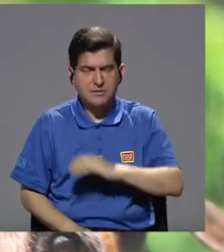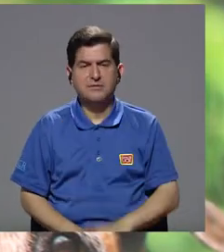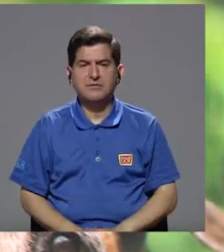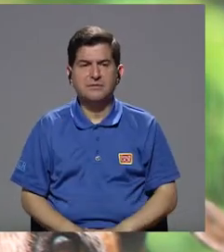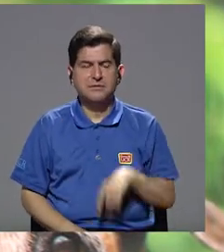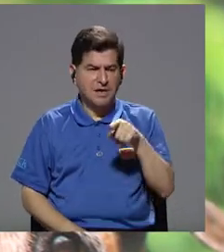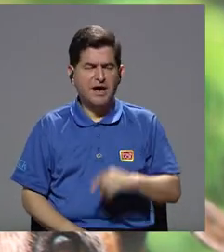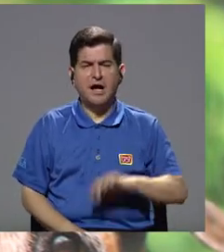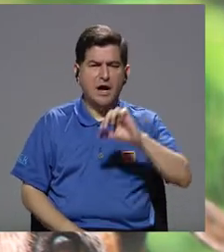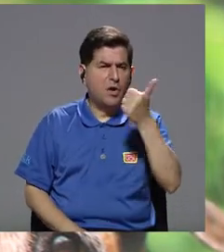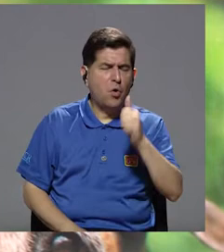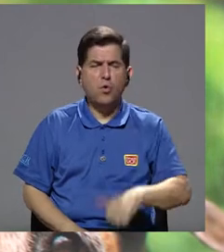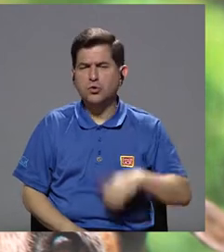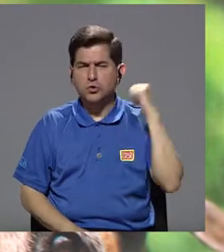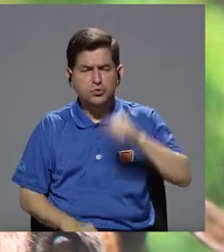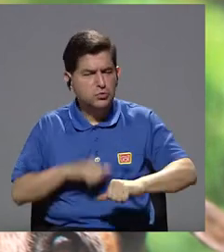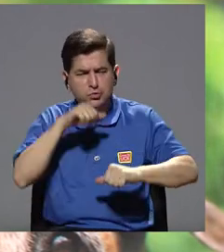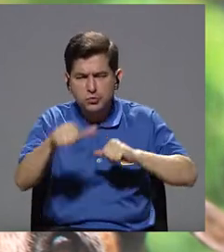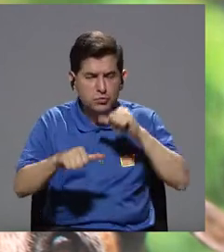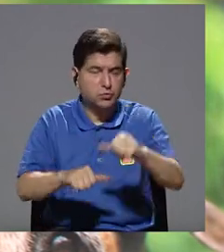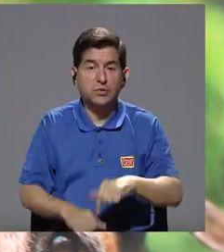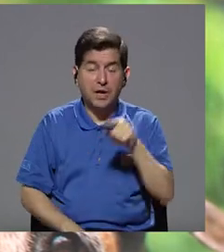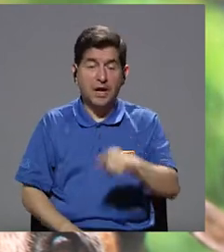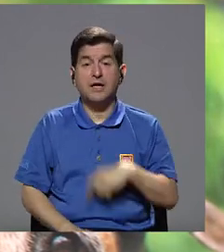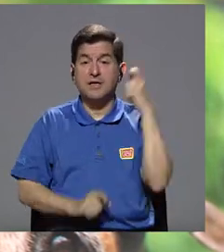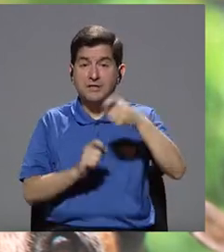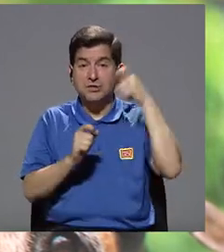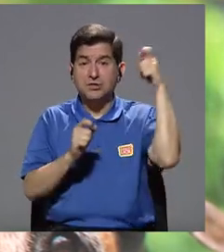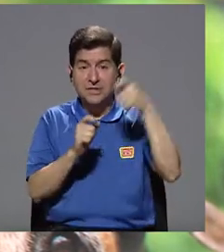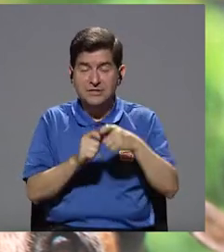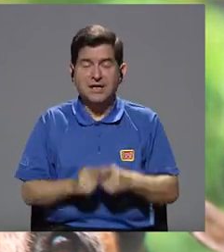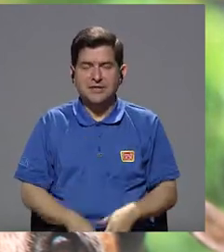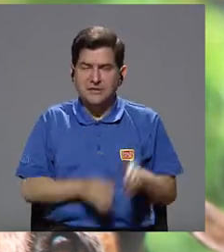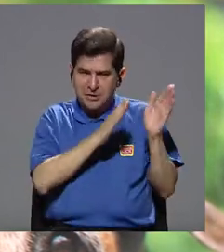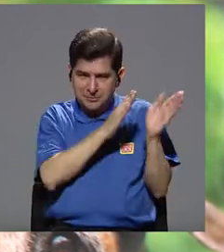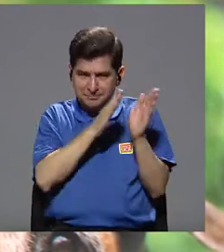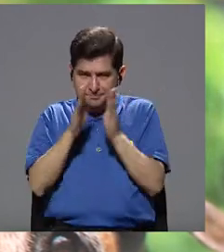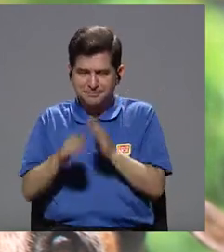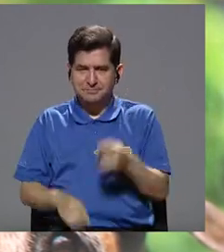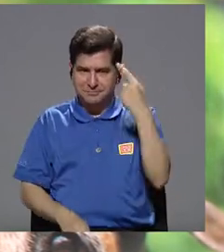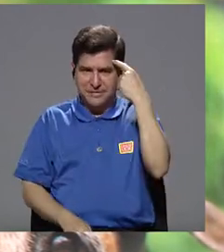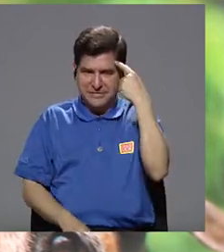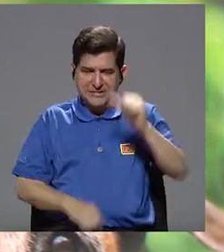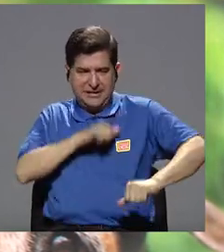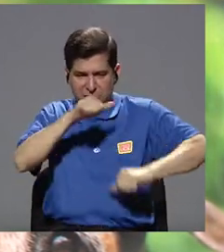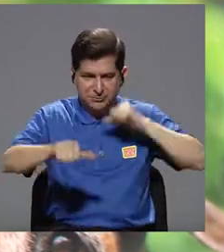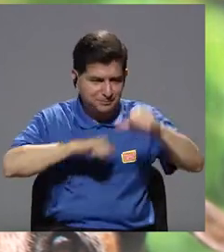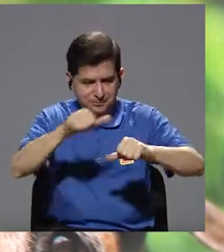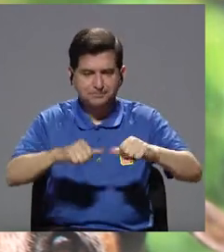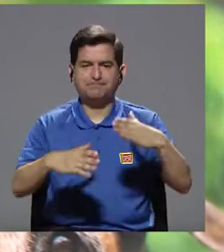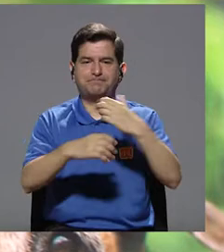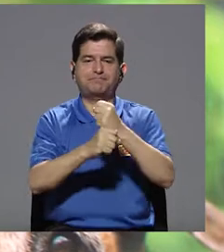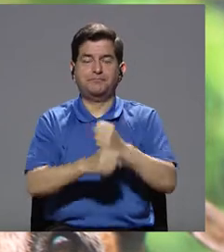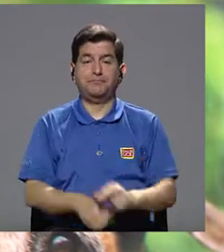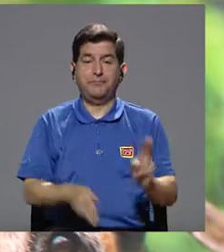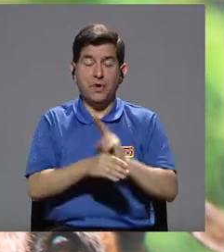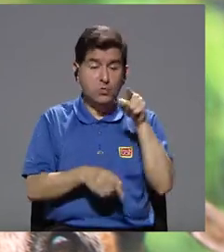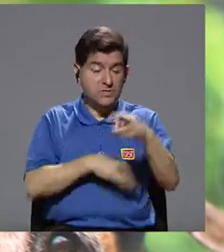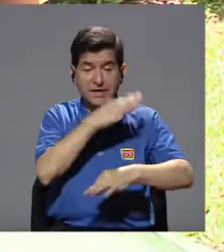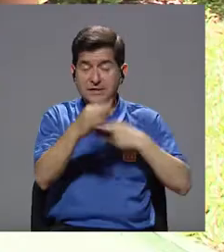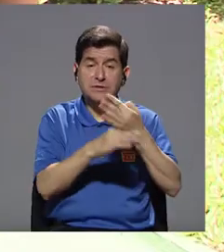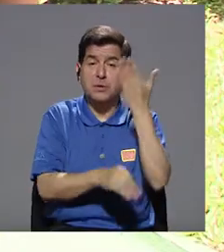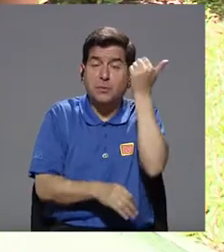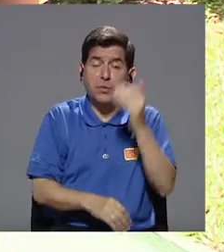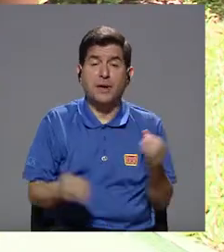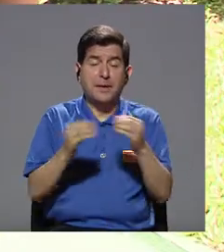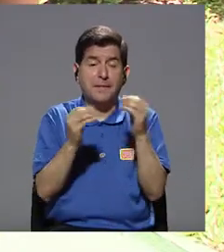los pone pues a pelear con otros perros. Así que son perros que son específicamente hechos para... Eso es lo que conocen. pelea. Exactamente. Usan esta raza,